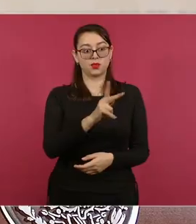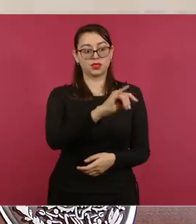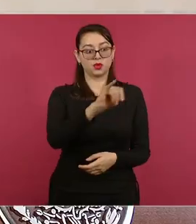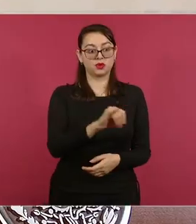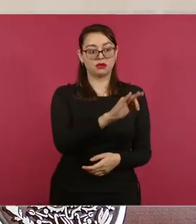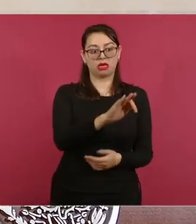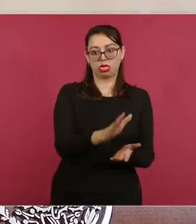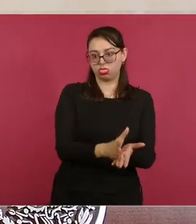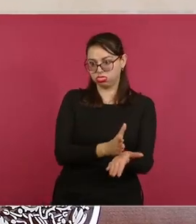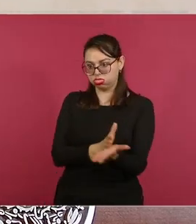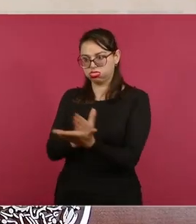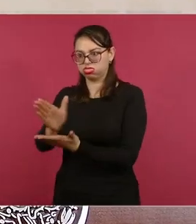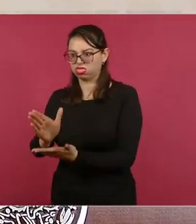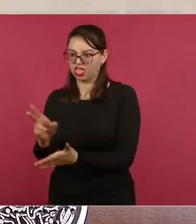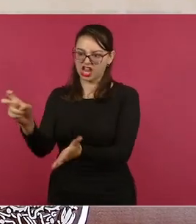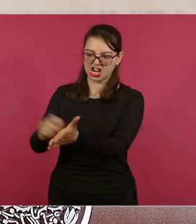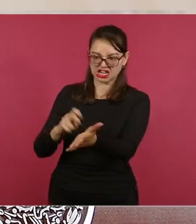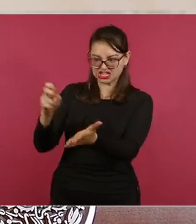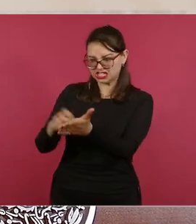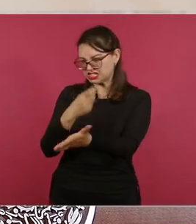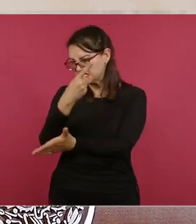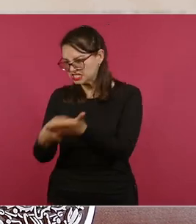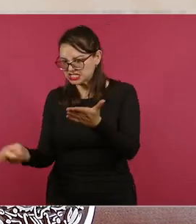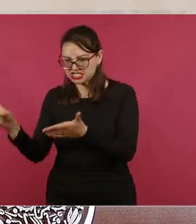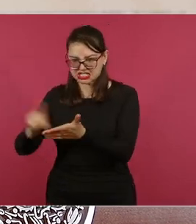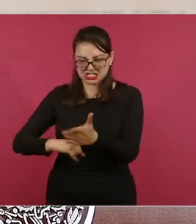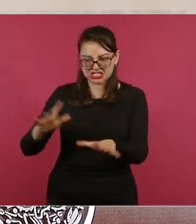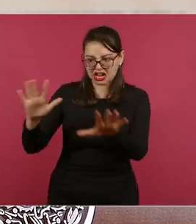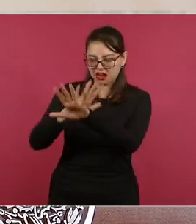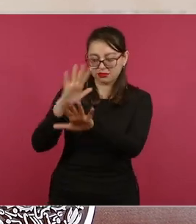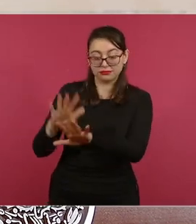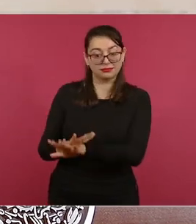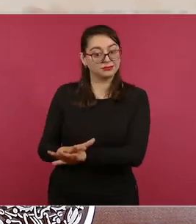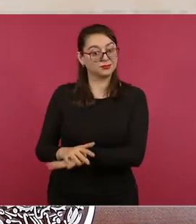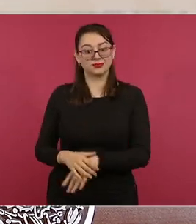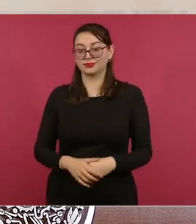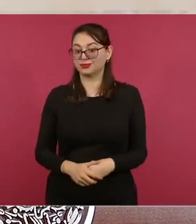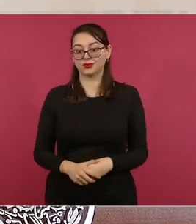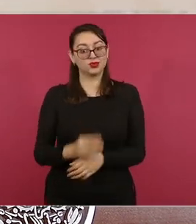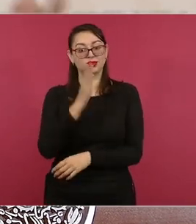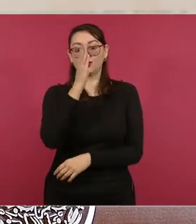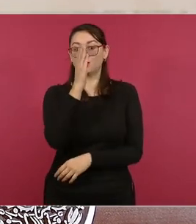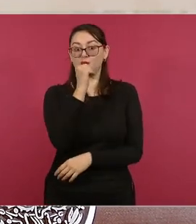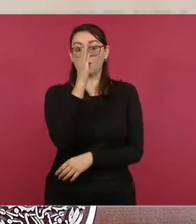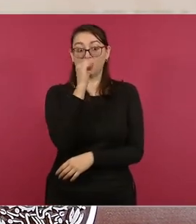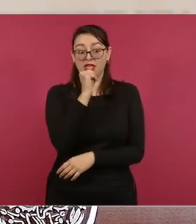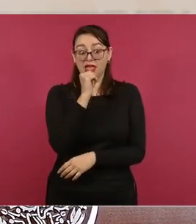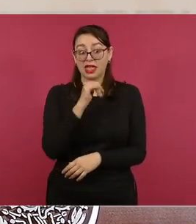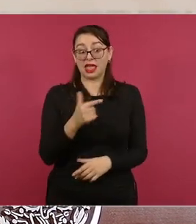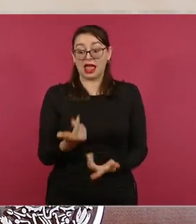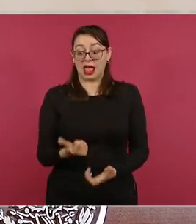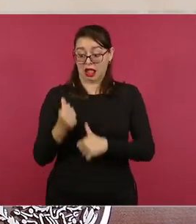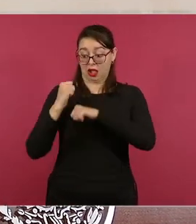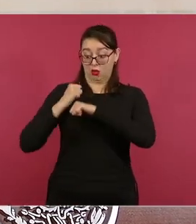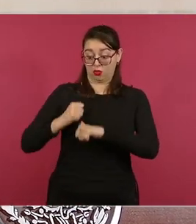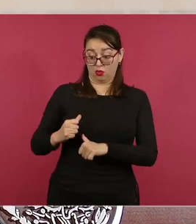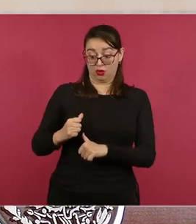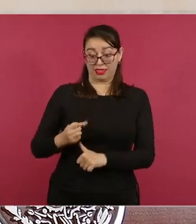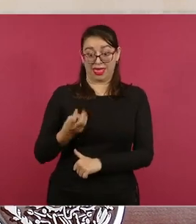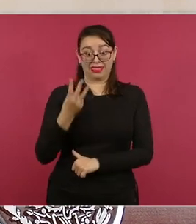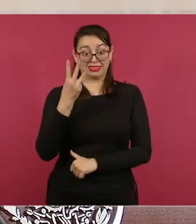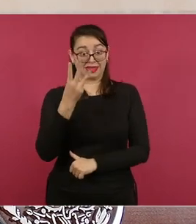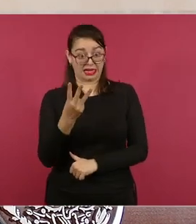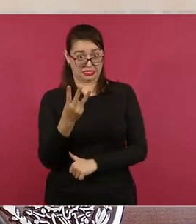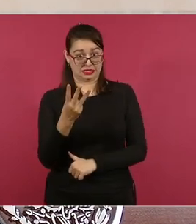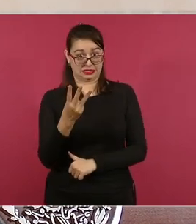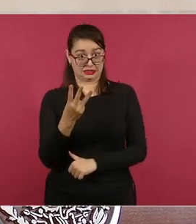corregirle la plana el Poder Judicial en algo que tiene que ver con ingresos y con